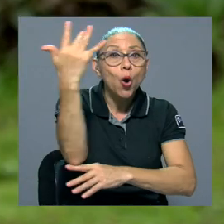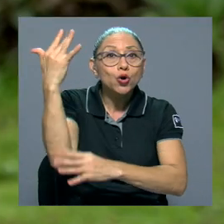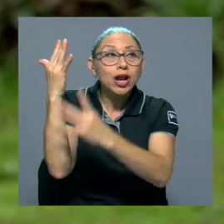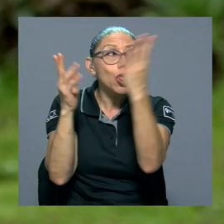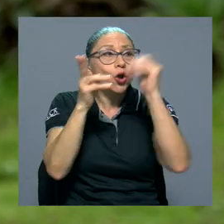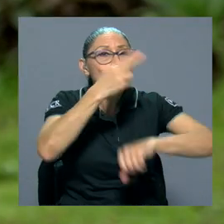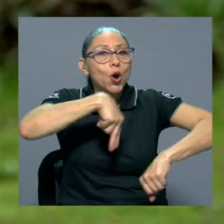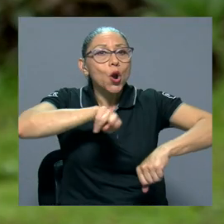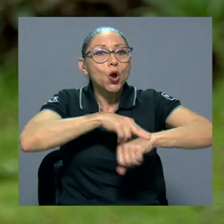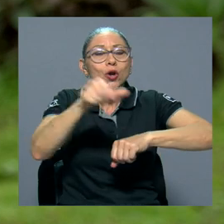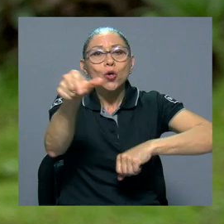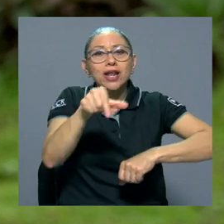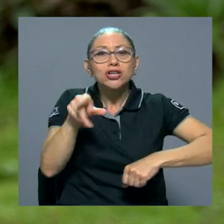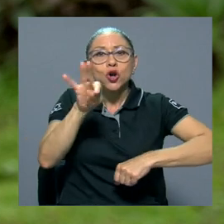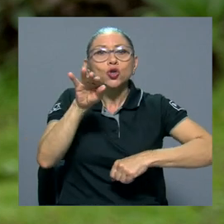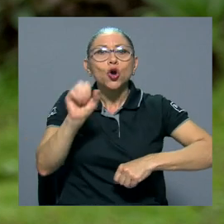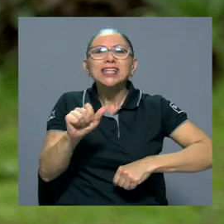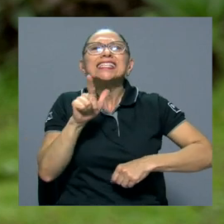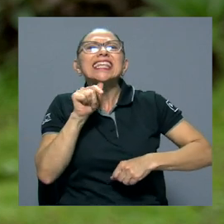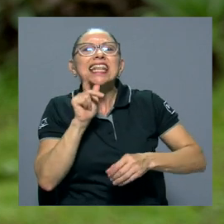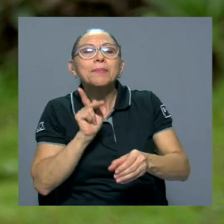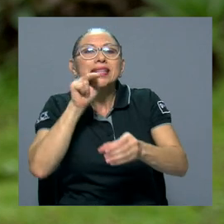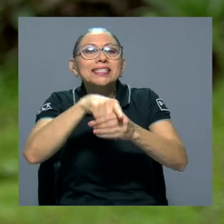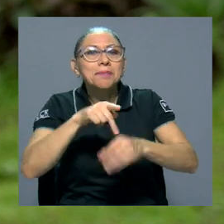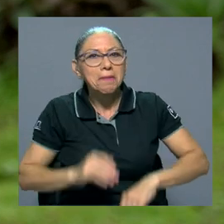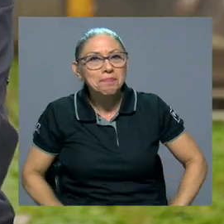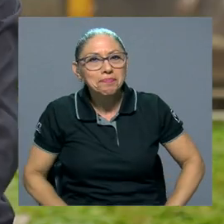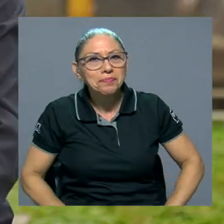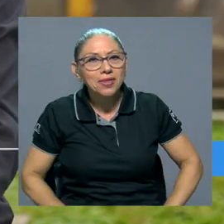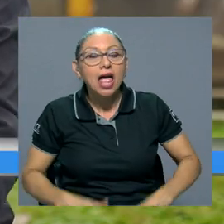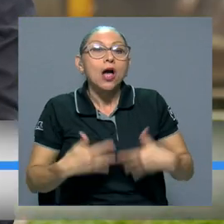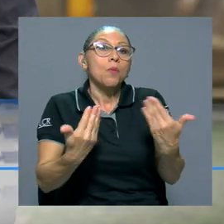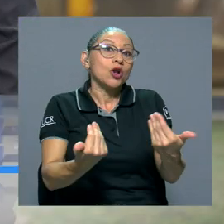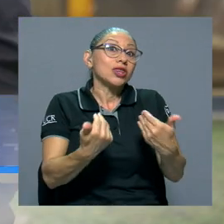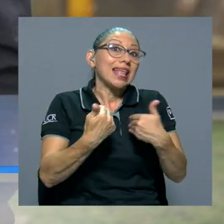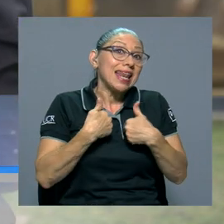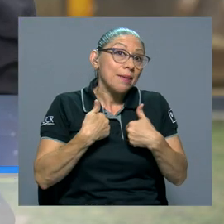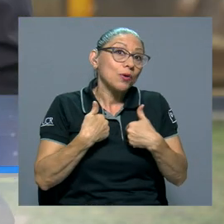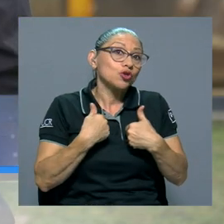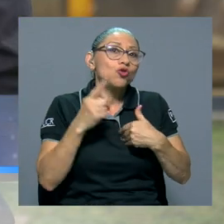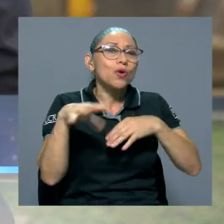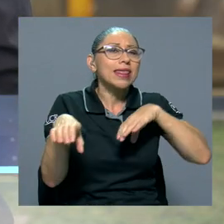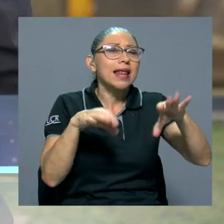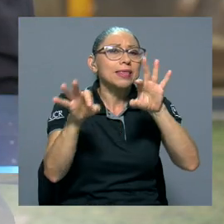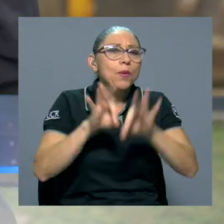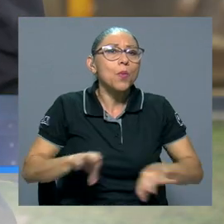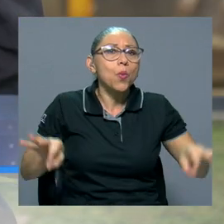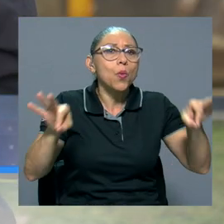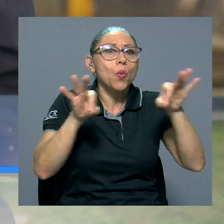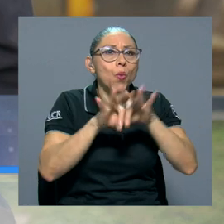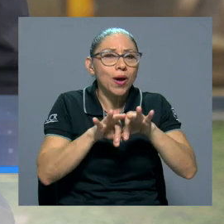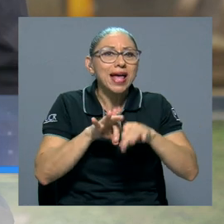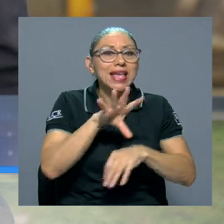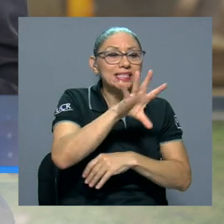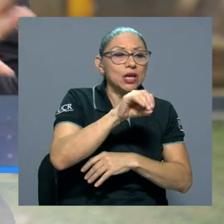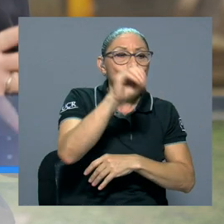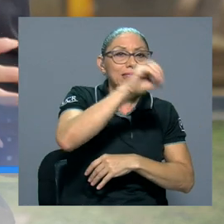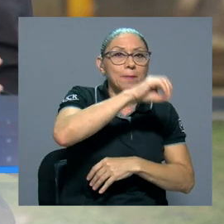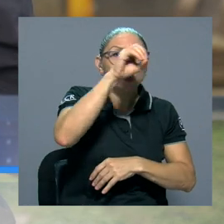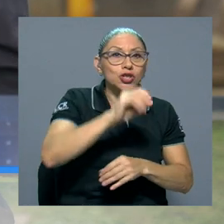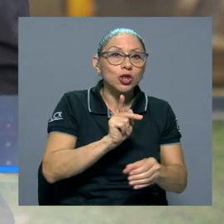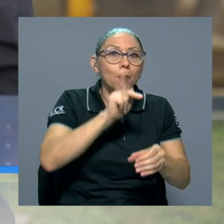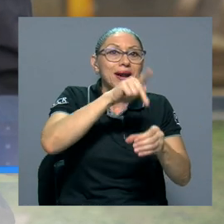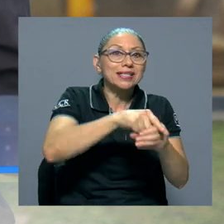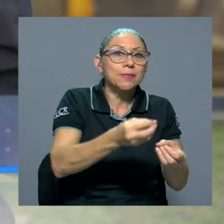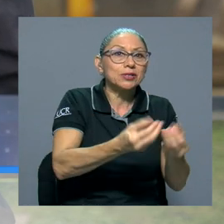Torres, ¿cuáles son las instituciones y organizaciones que participan? Tenemos una dinámica muy importante en el corredor del Torres, que es